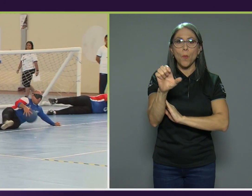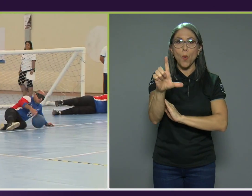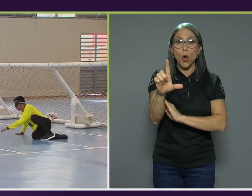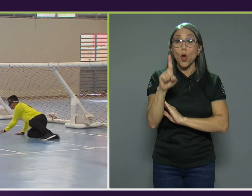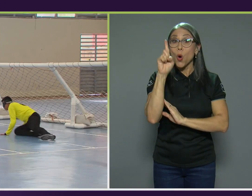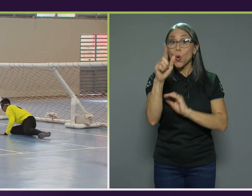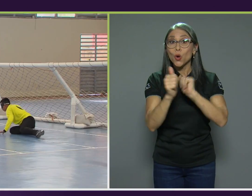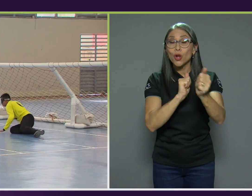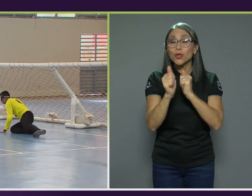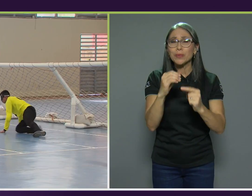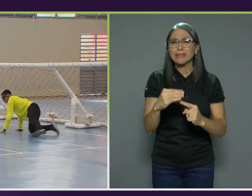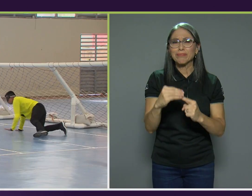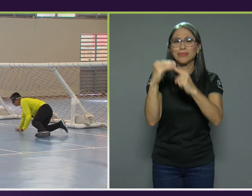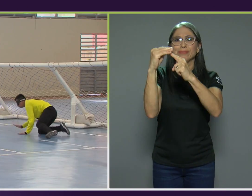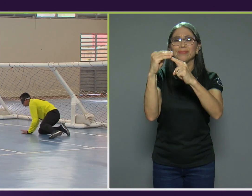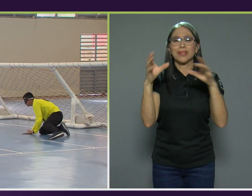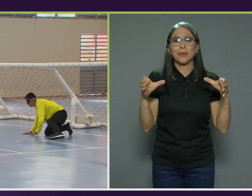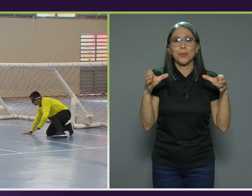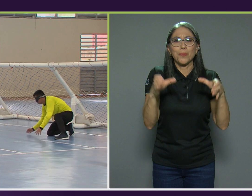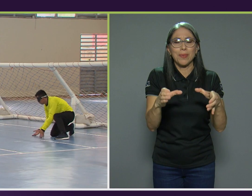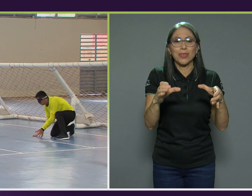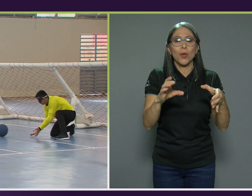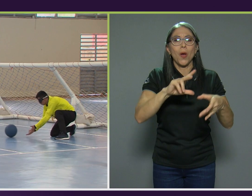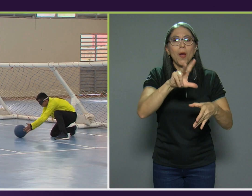exclusivos del movimiento paralímpico.